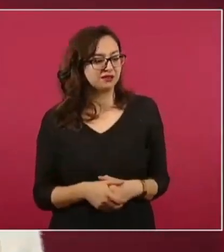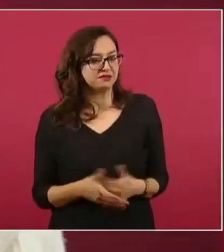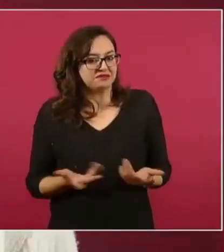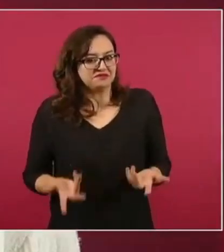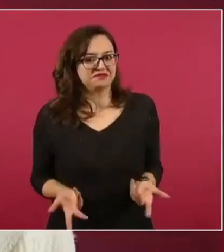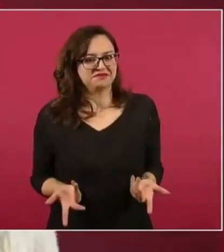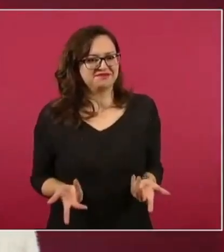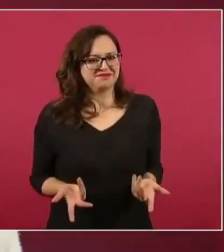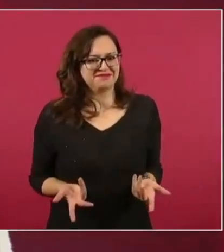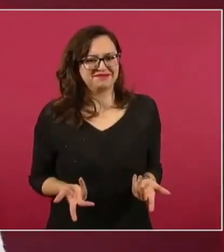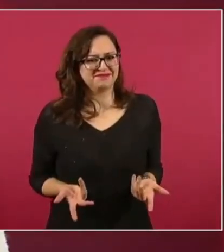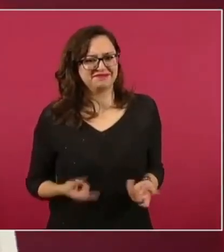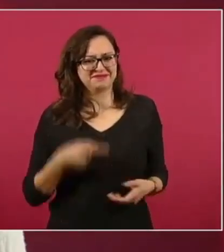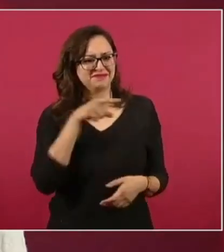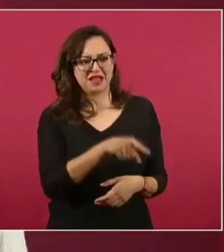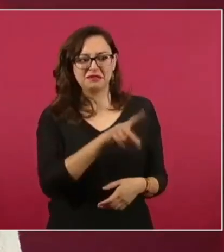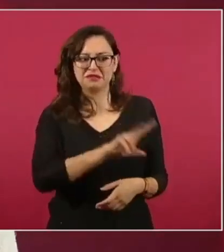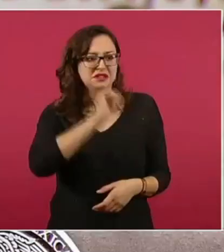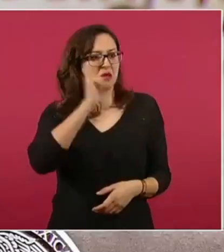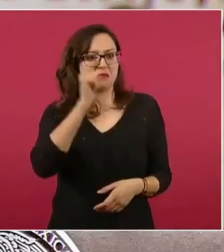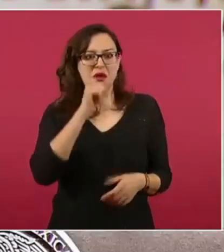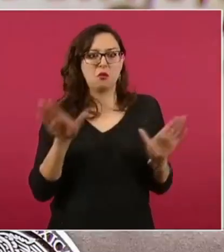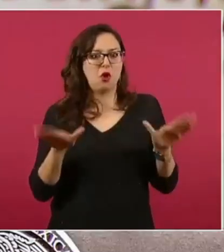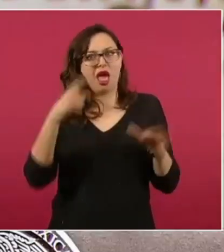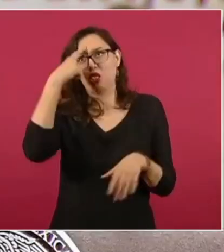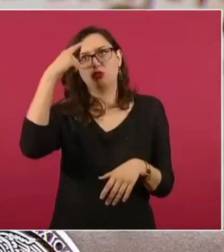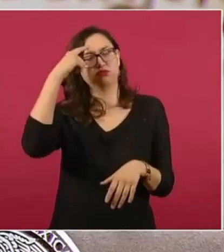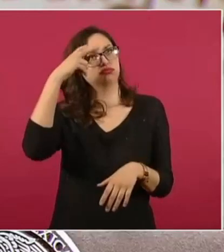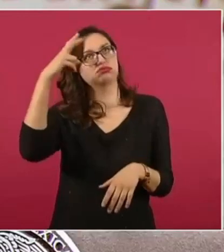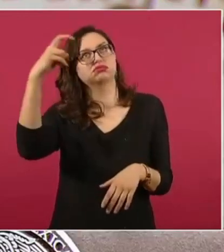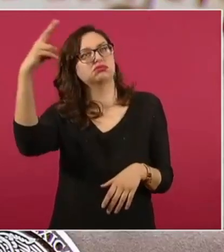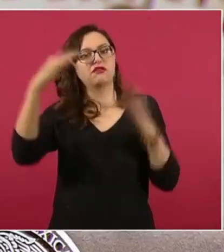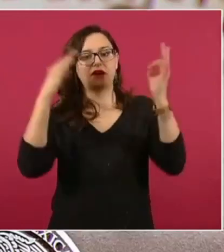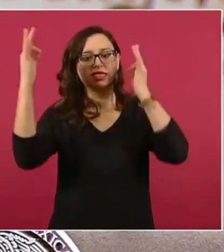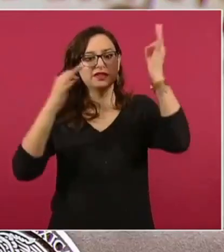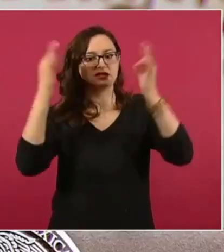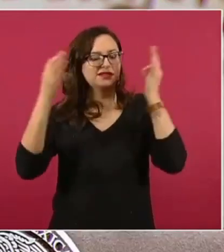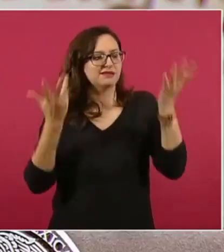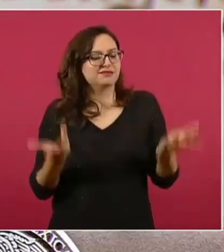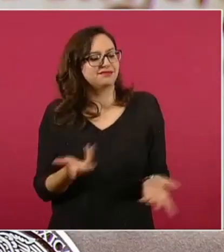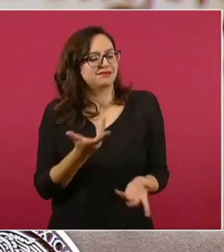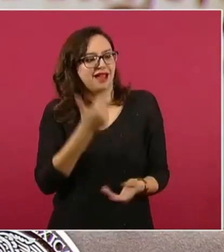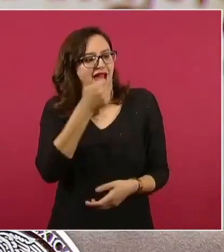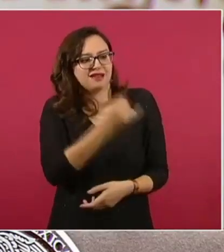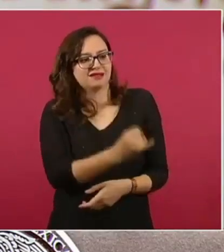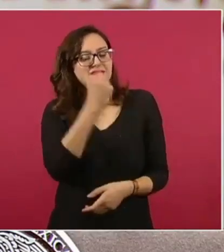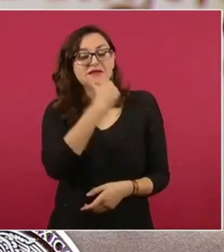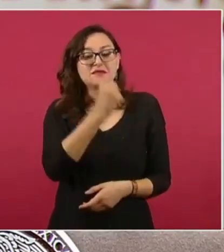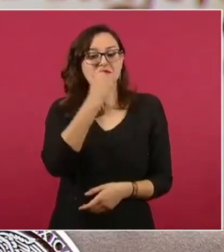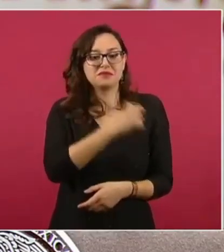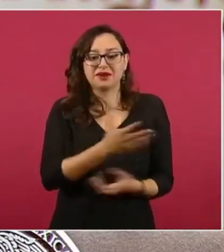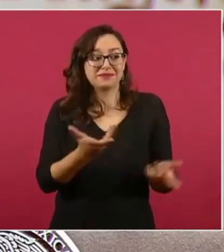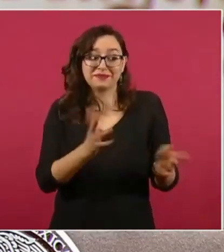de plano, nunca toca tierra. Y bueno, queremos dar